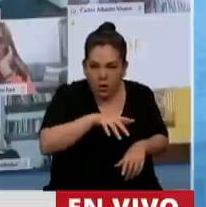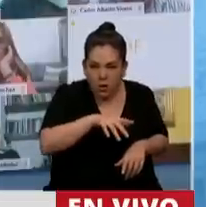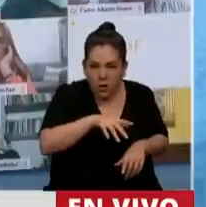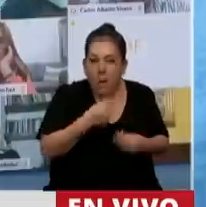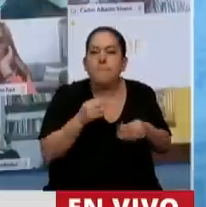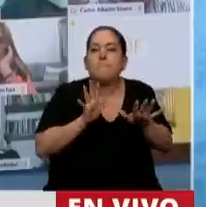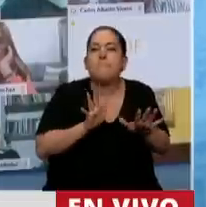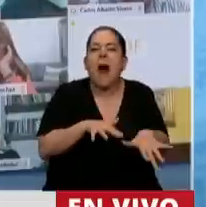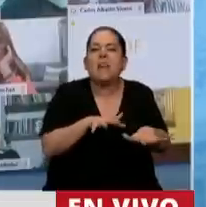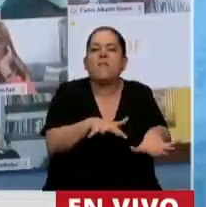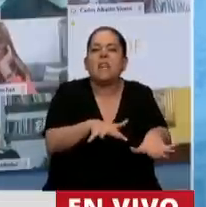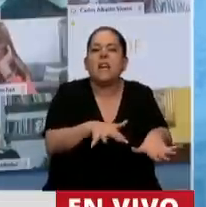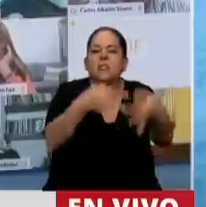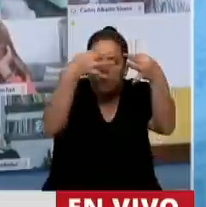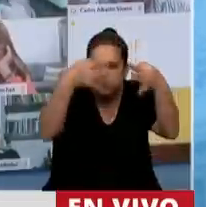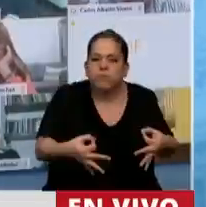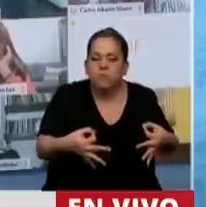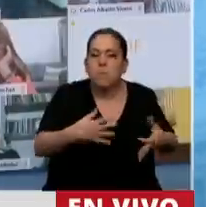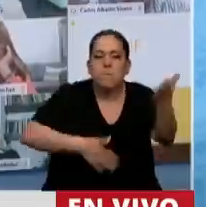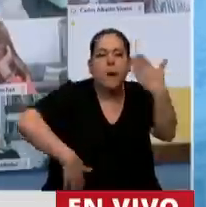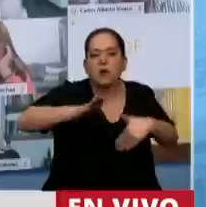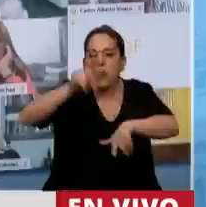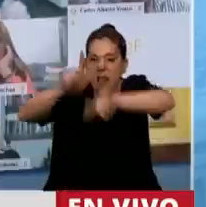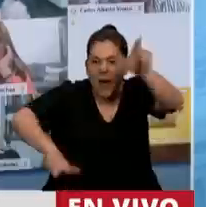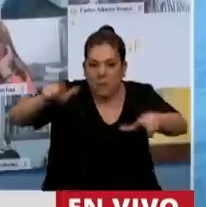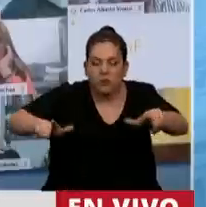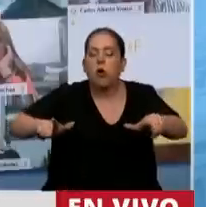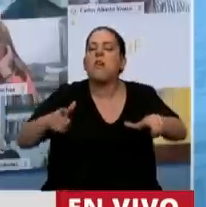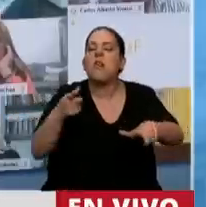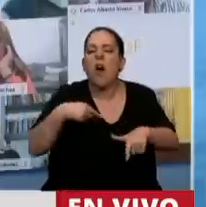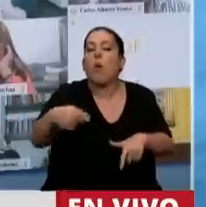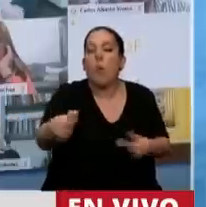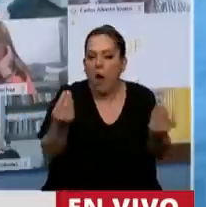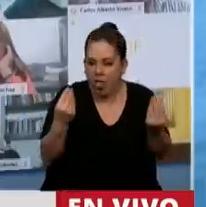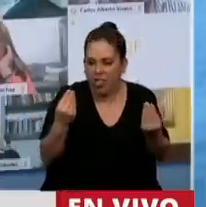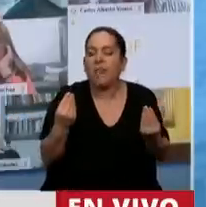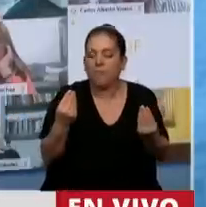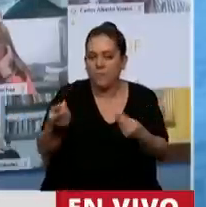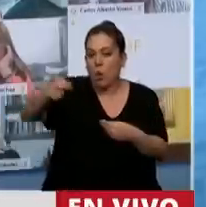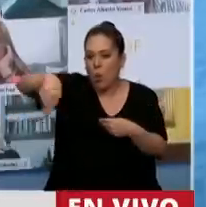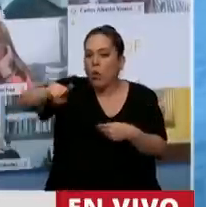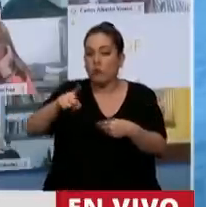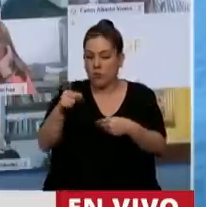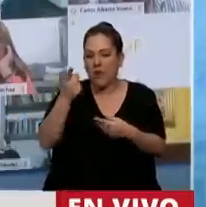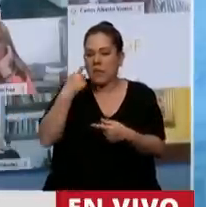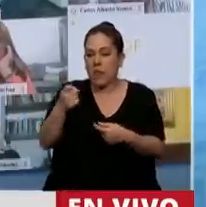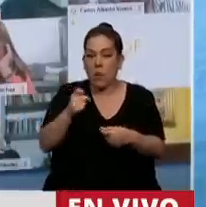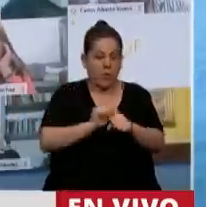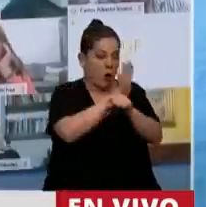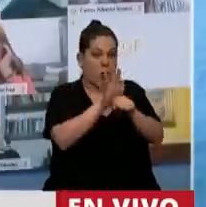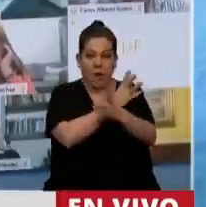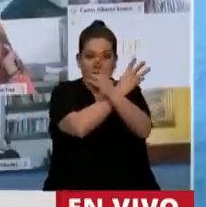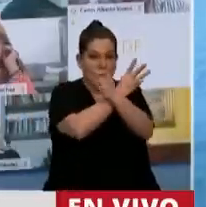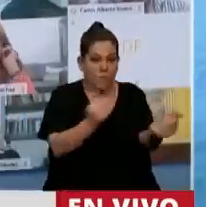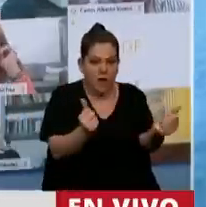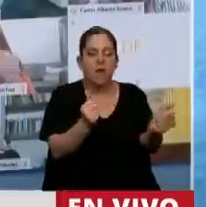La manifestación de las mayorías populares las van a ver cuando salidos de la pandemia podamos